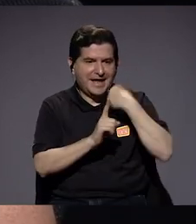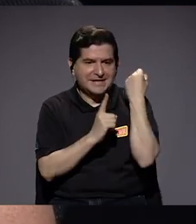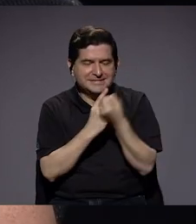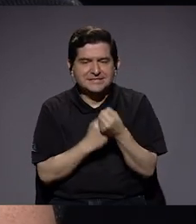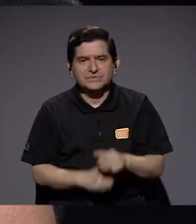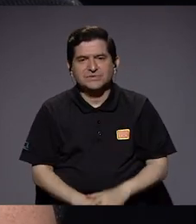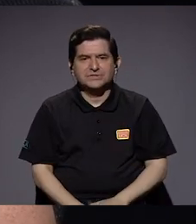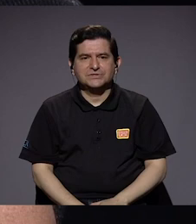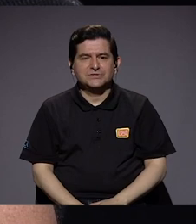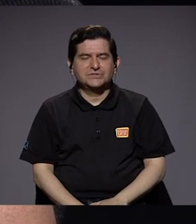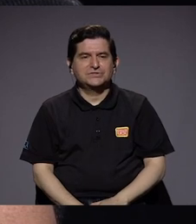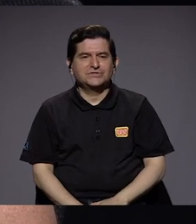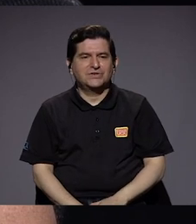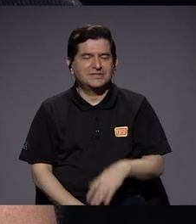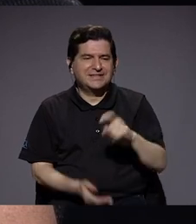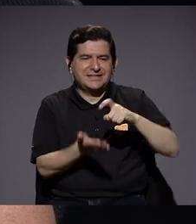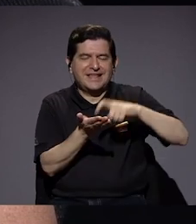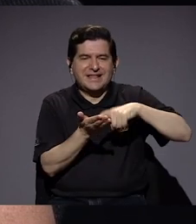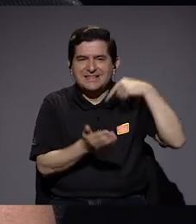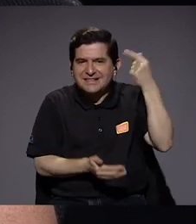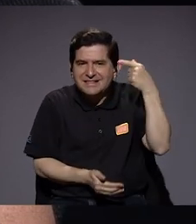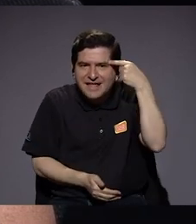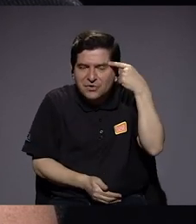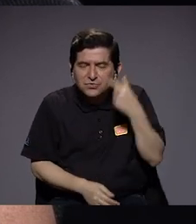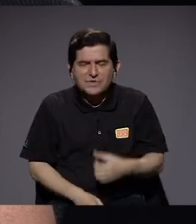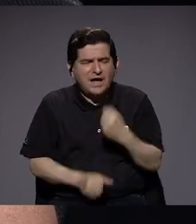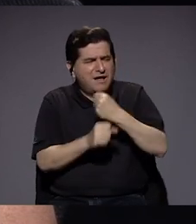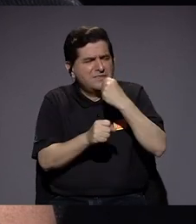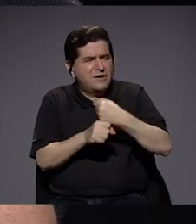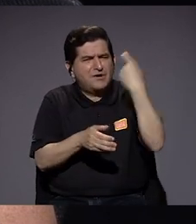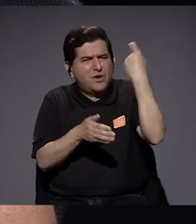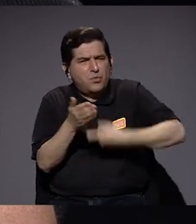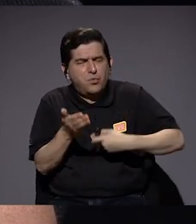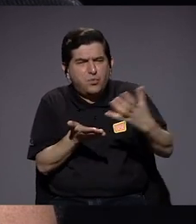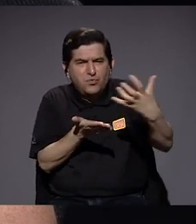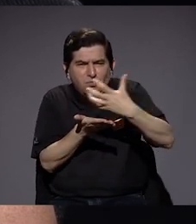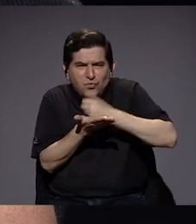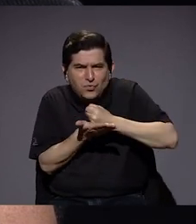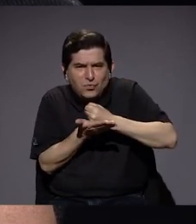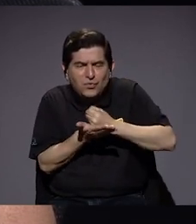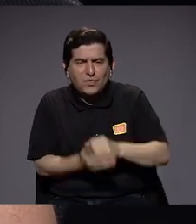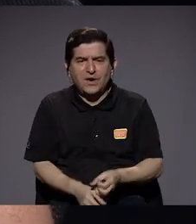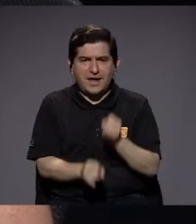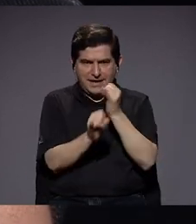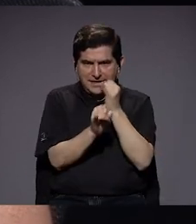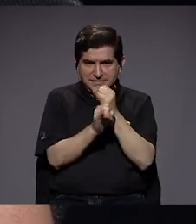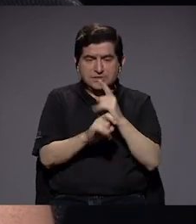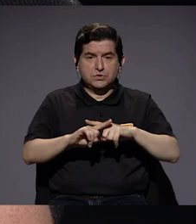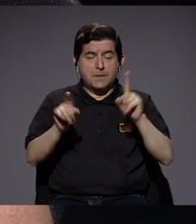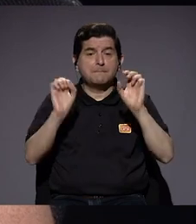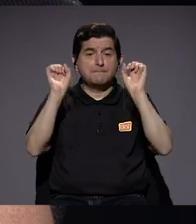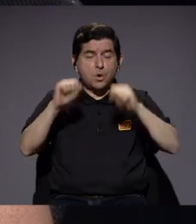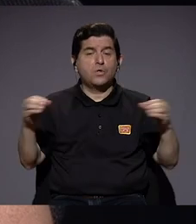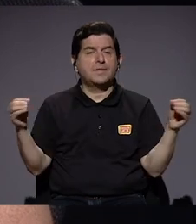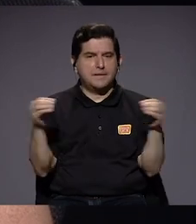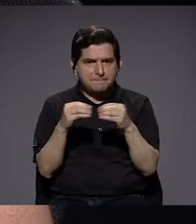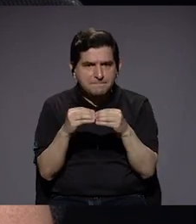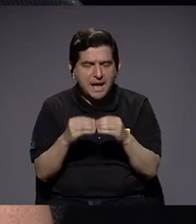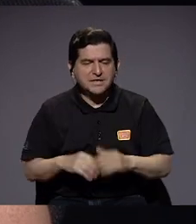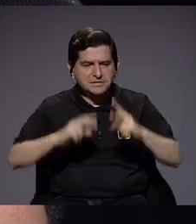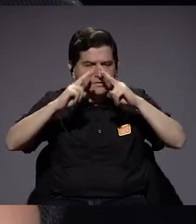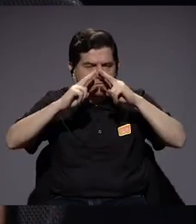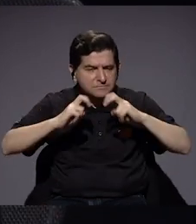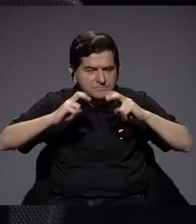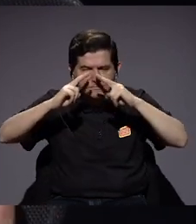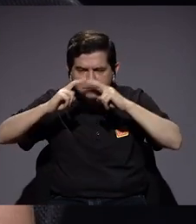déficit fiscal, si bien es cierto, se ha hecho un gran esfuerzo en ahorro de parte de la institución, podría ser aún mayor si hay una revisión